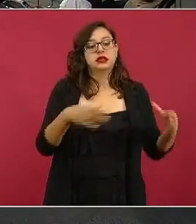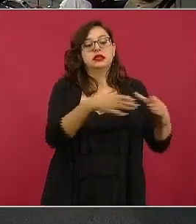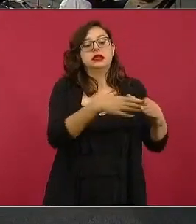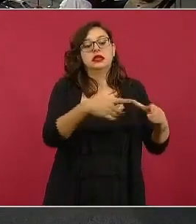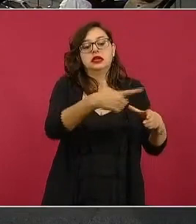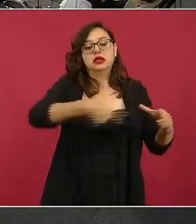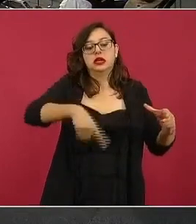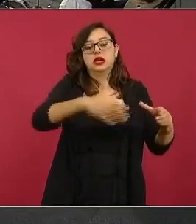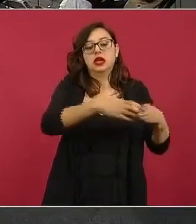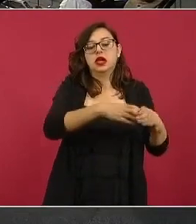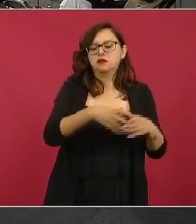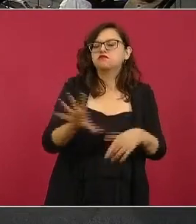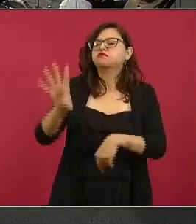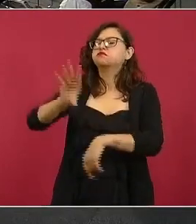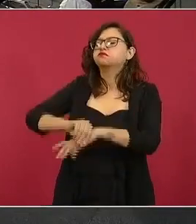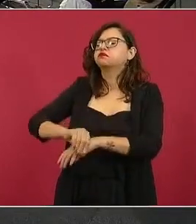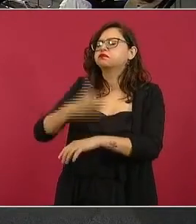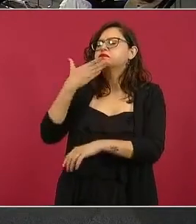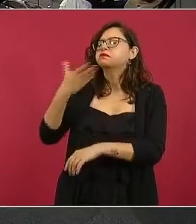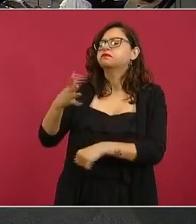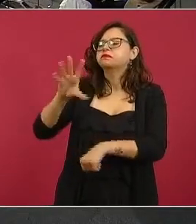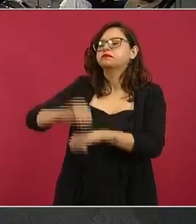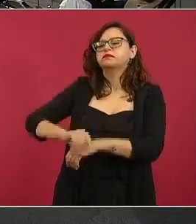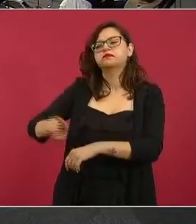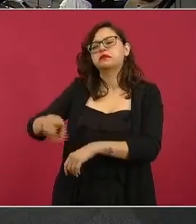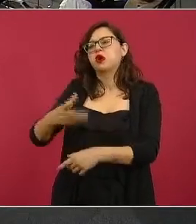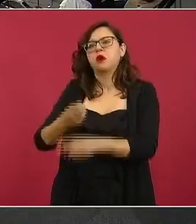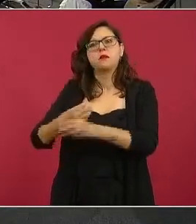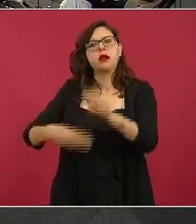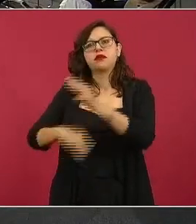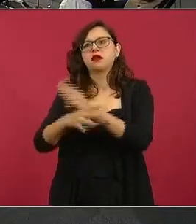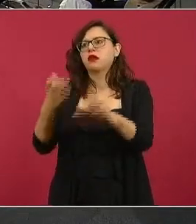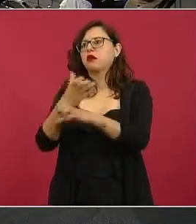de lo que estamos haciendo en el sureste